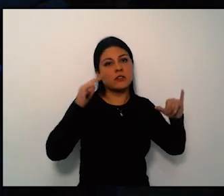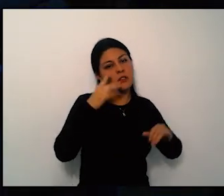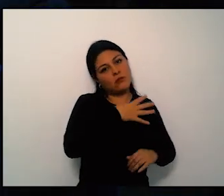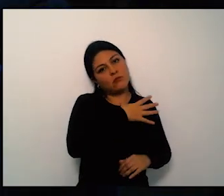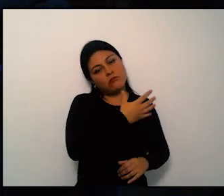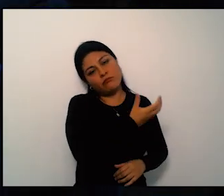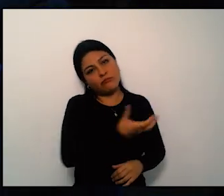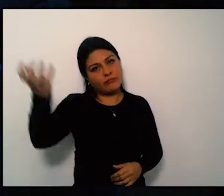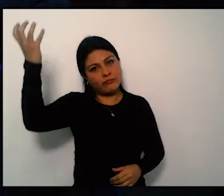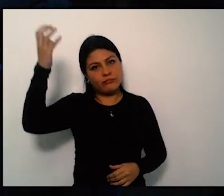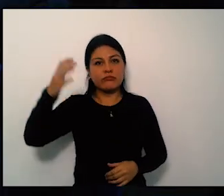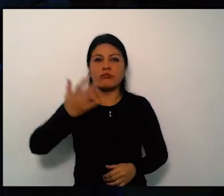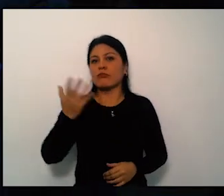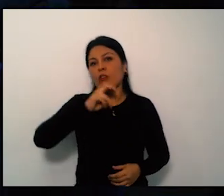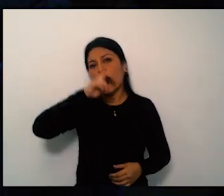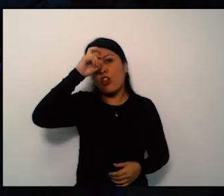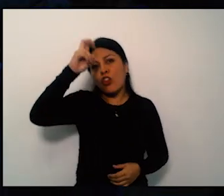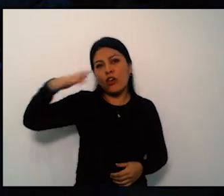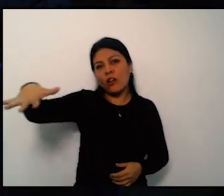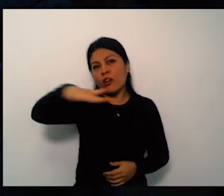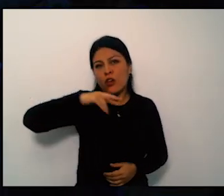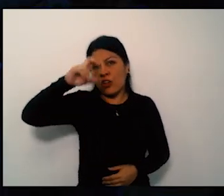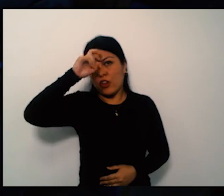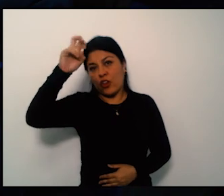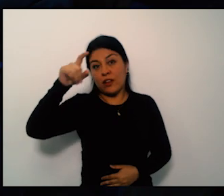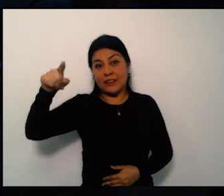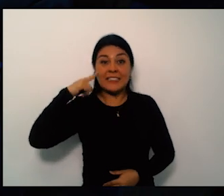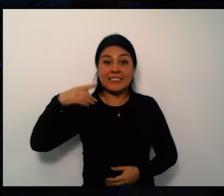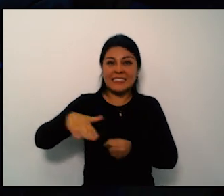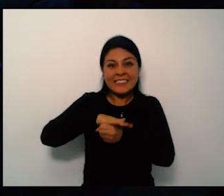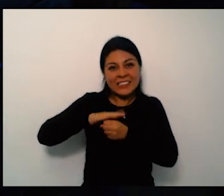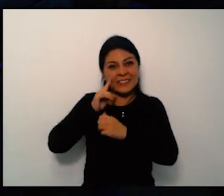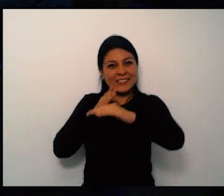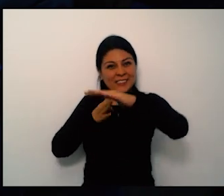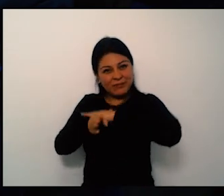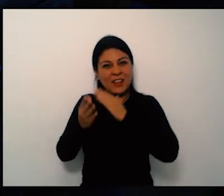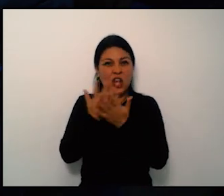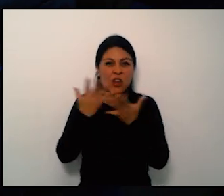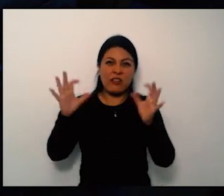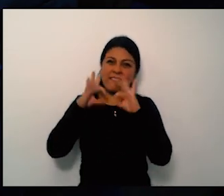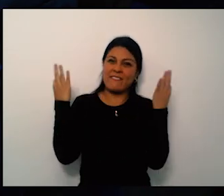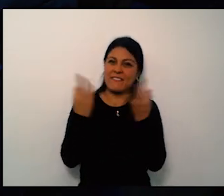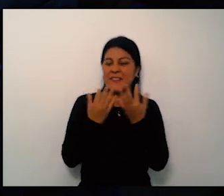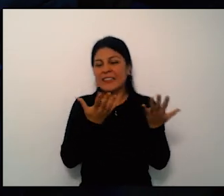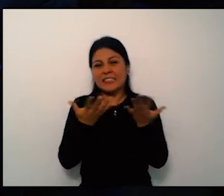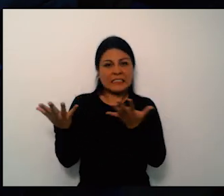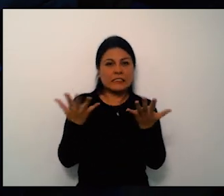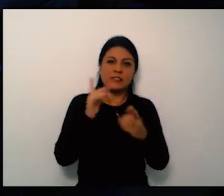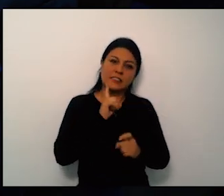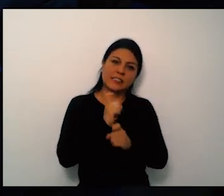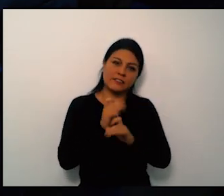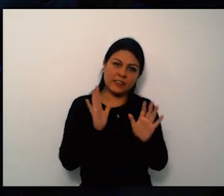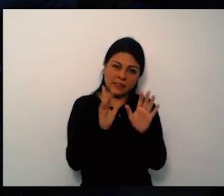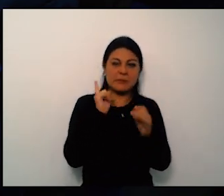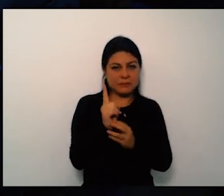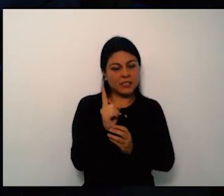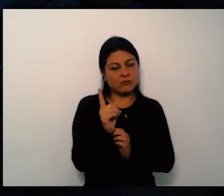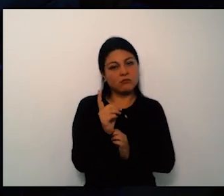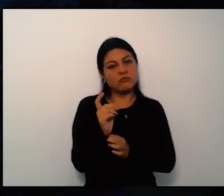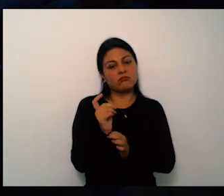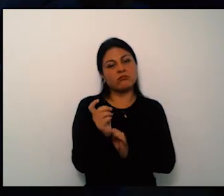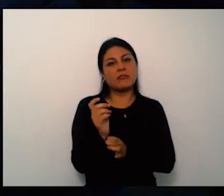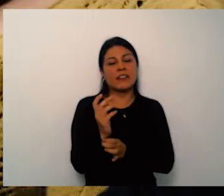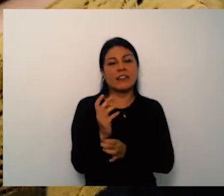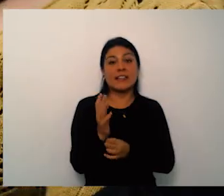pues nosotros en la actualidad que hacen jornadas de médicos en las